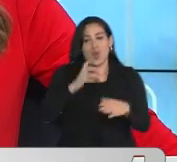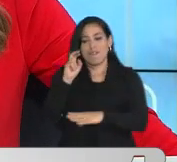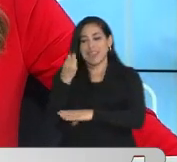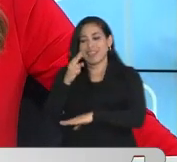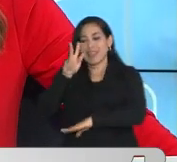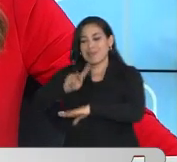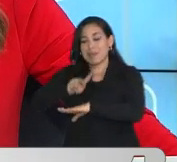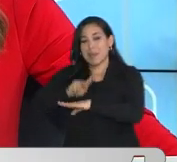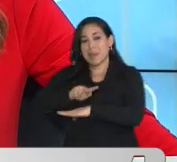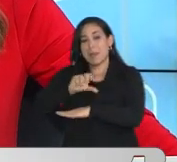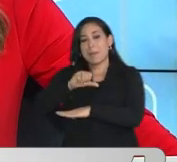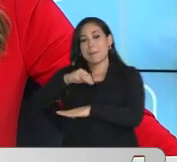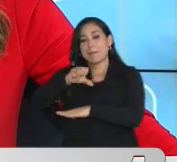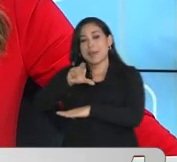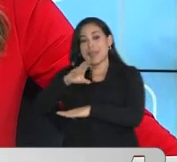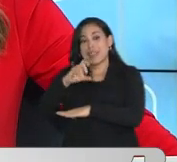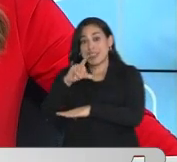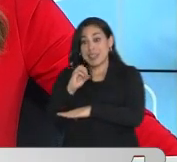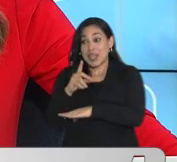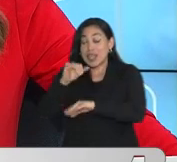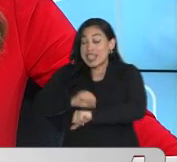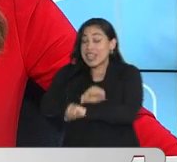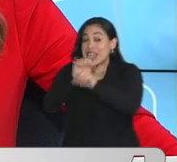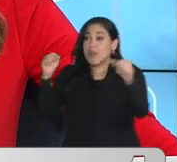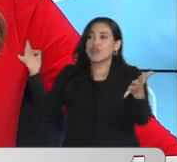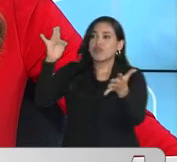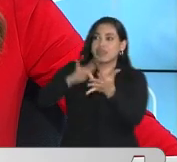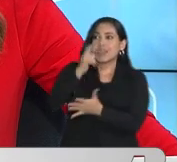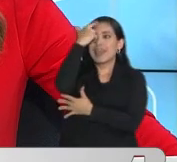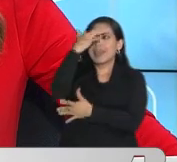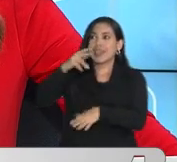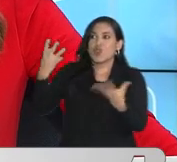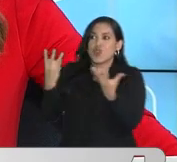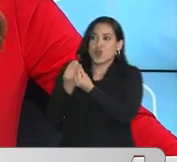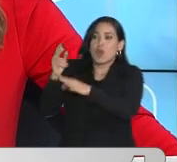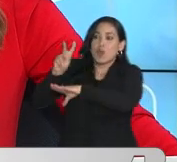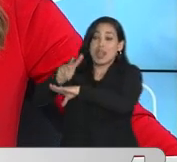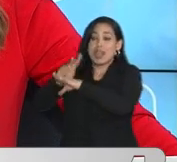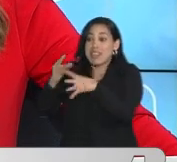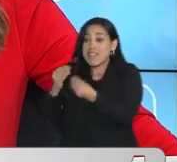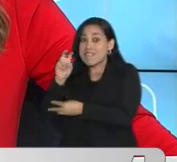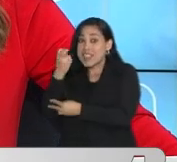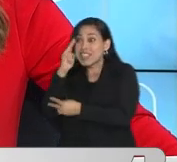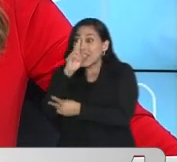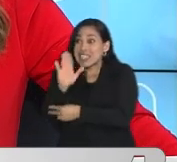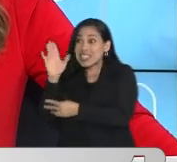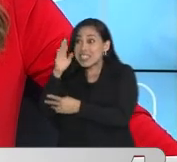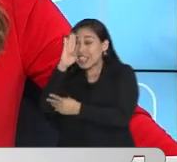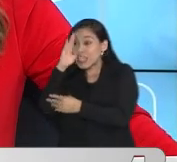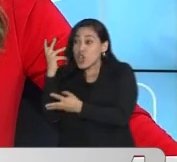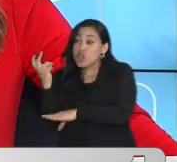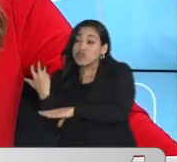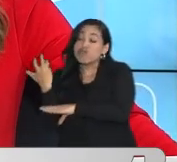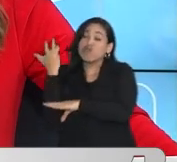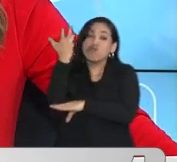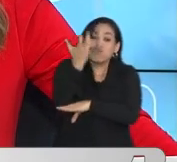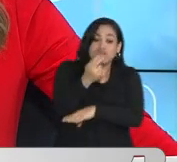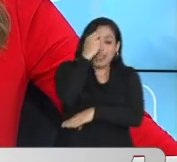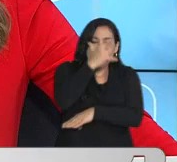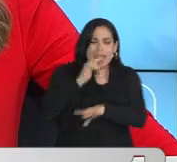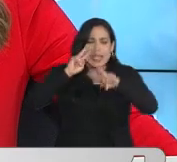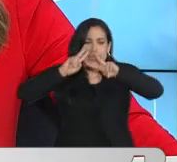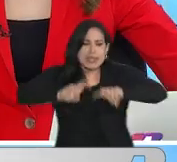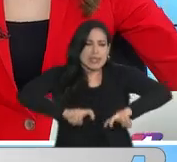Pechi. La embajadora de Paraguay llegó esta mañana a Cartagena, donde un grupo élite de la Fiscalía y de la Policía avanza en la